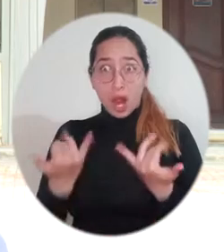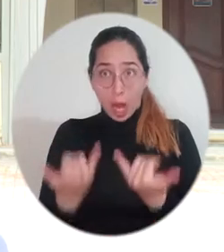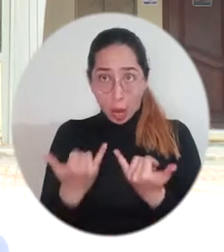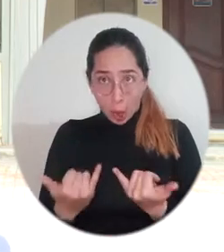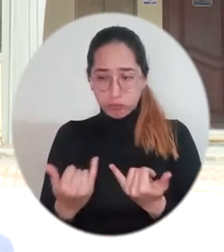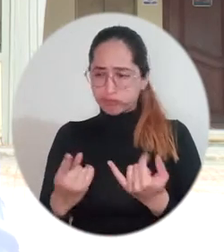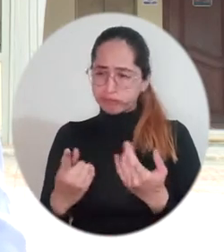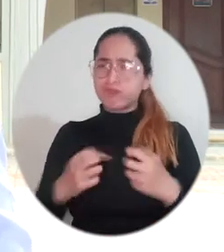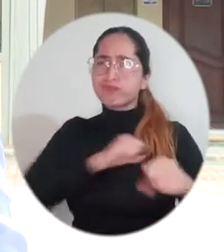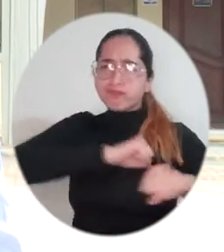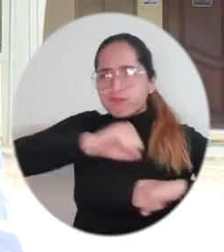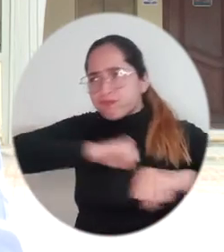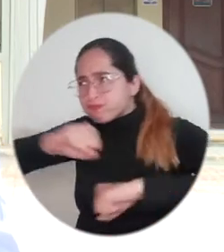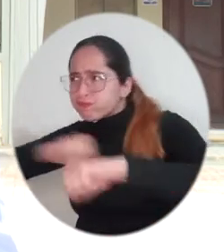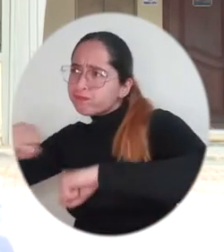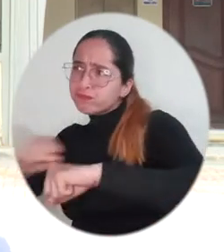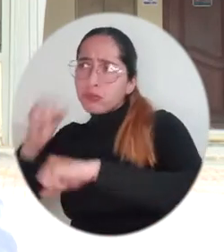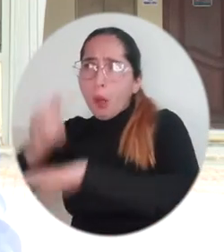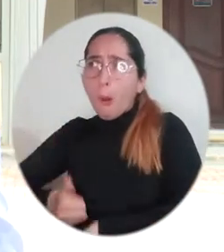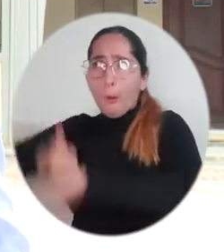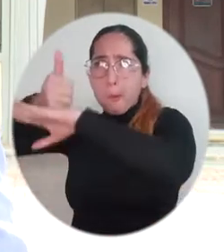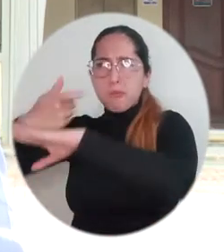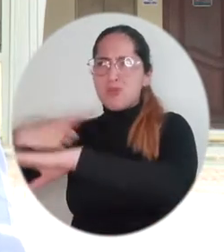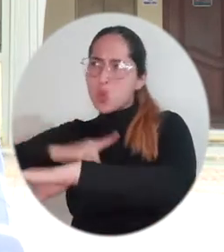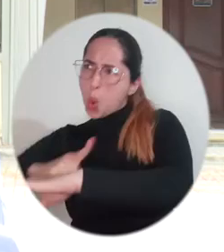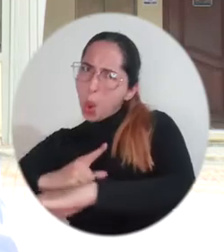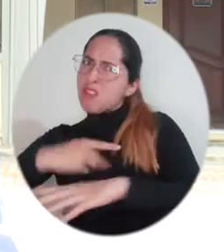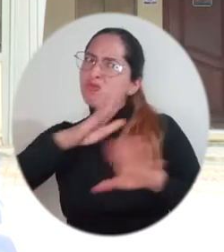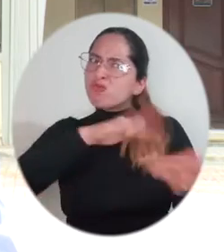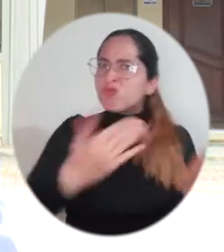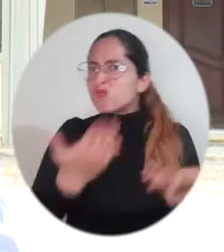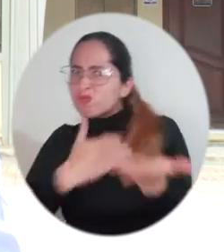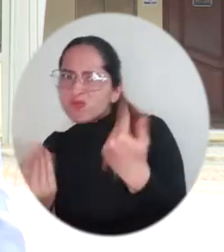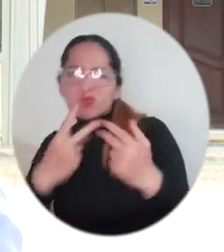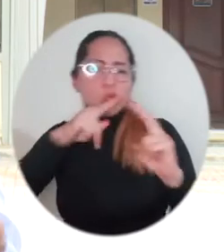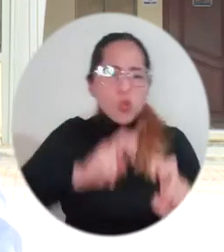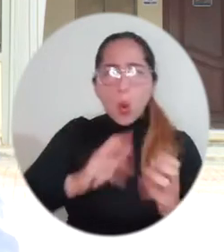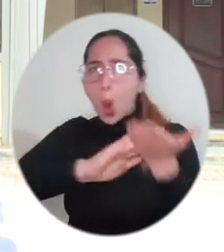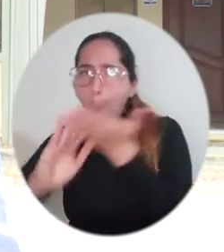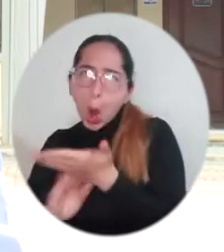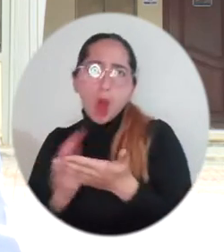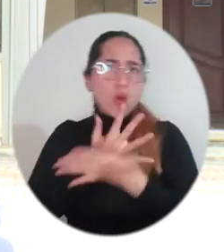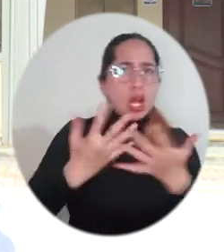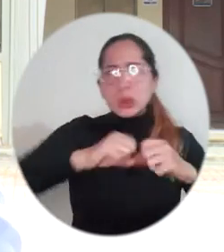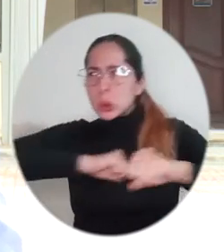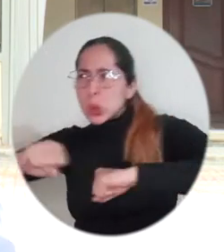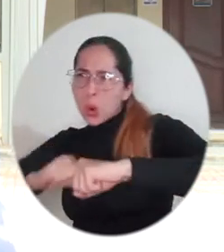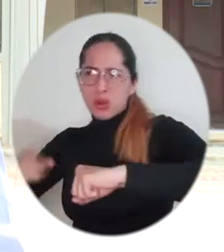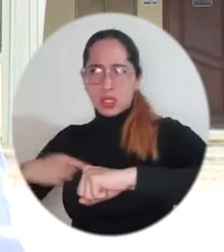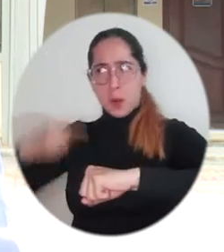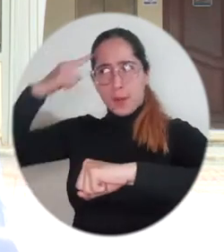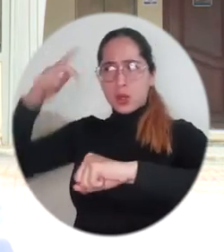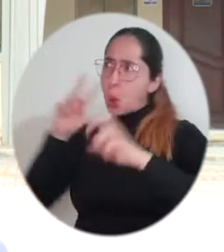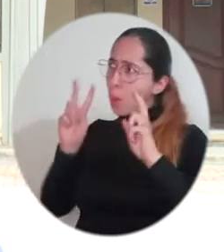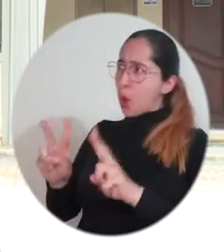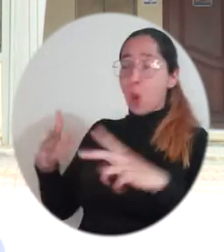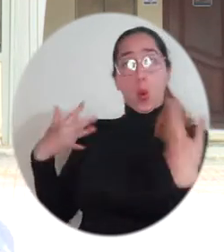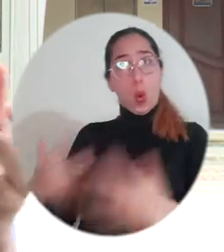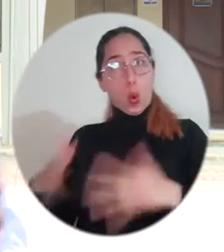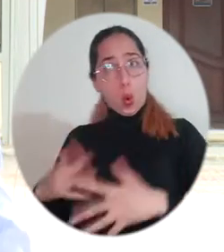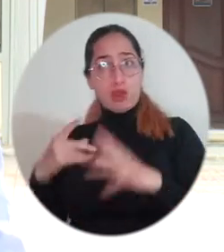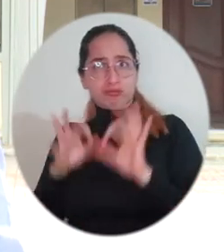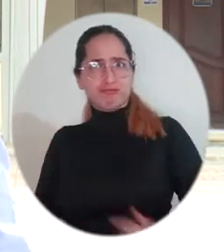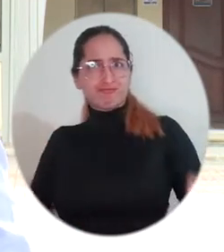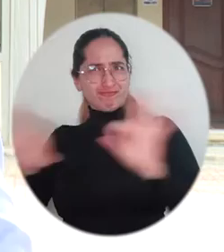Toda esta gestión que se ha venido desarrollando en cabeza del rector Pablo Vera Salazar, me parece que ha sido una gestión increíble